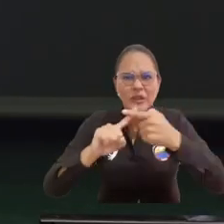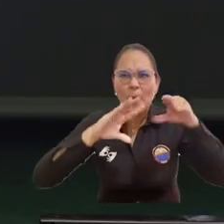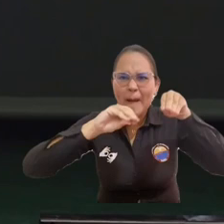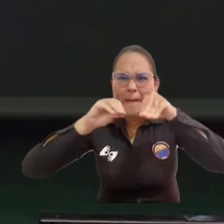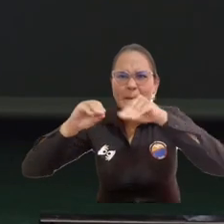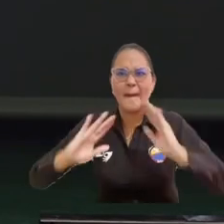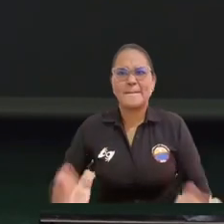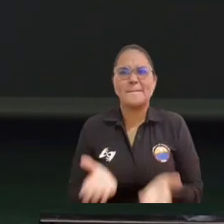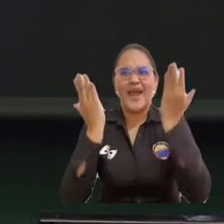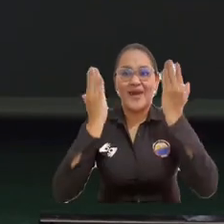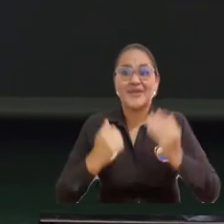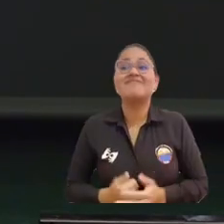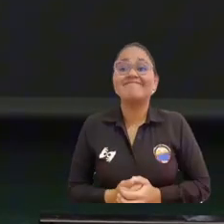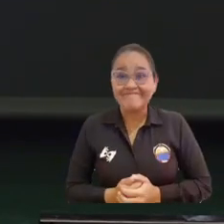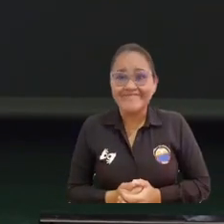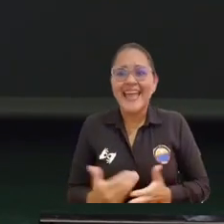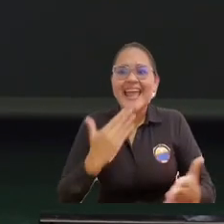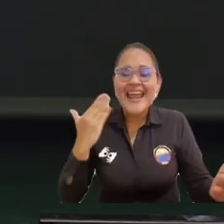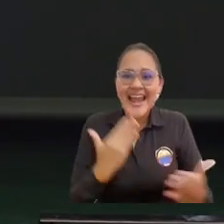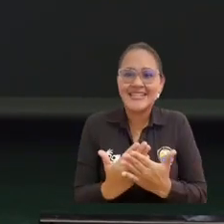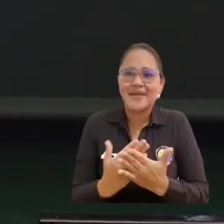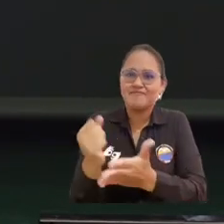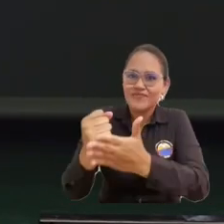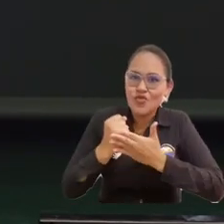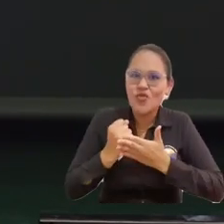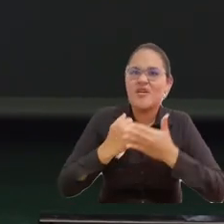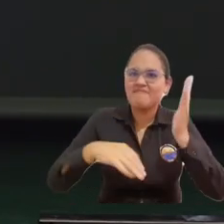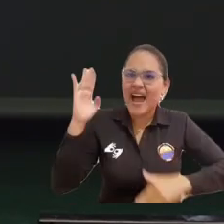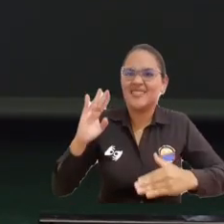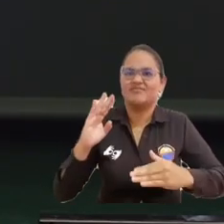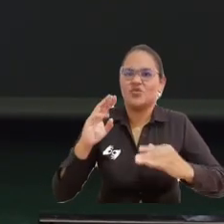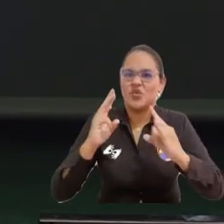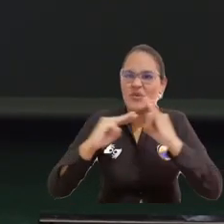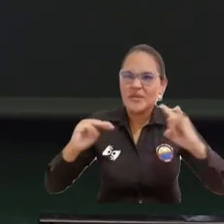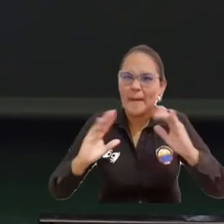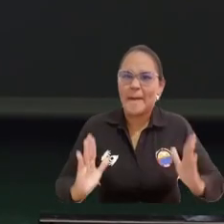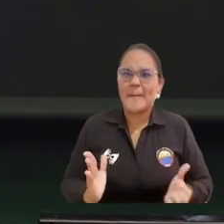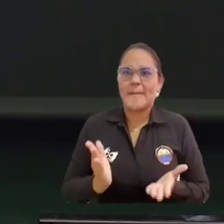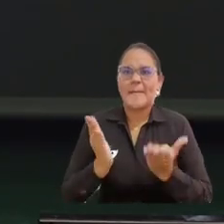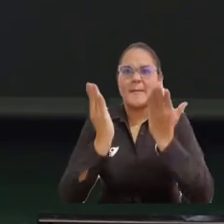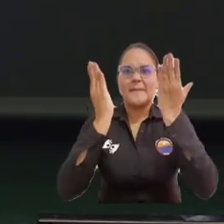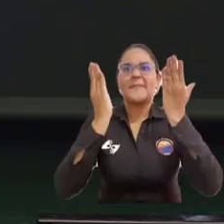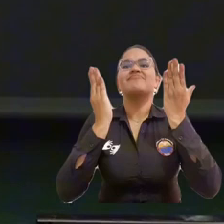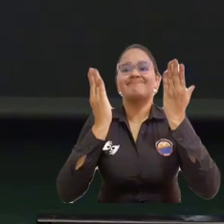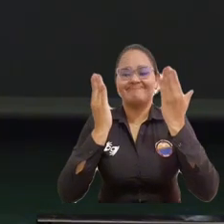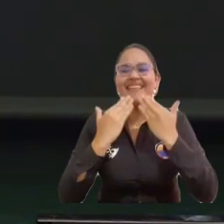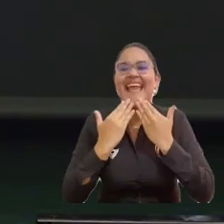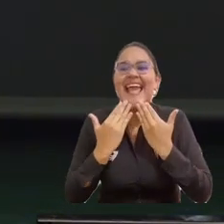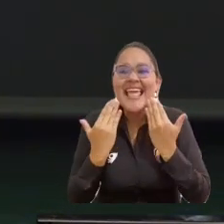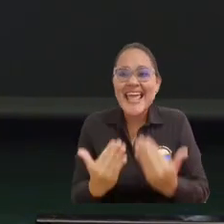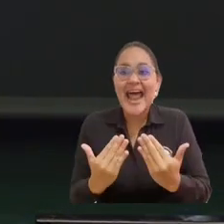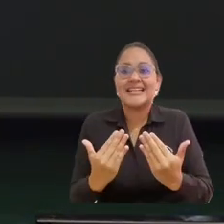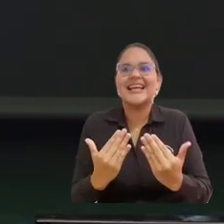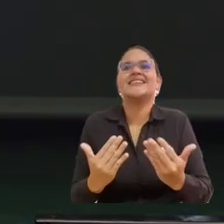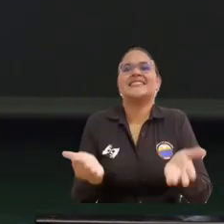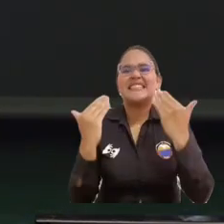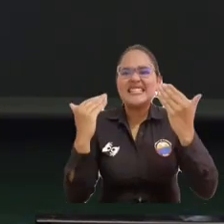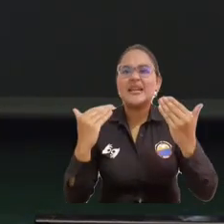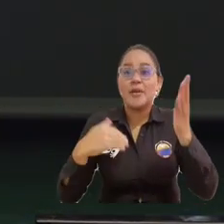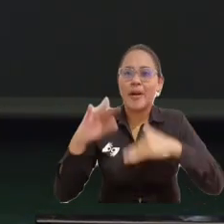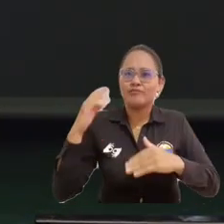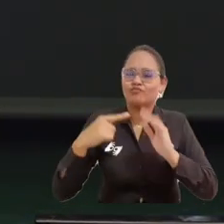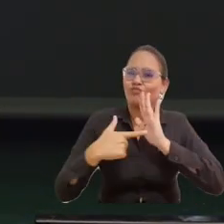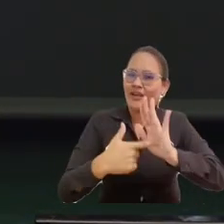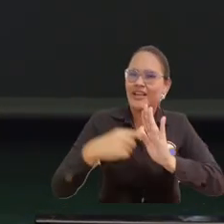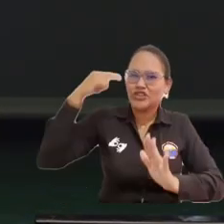para hacernos mejores. Gracias de verdad por ayudar a construir esta universidad y gracias por habernos hecho pasar